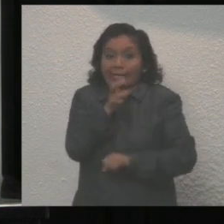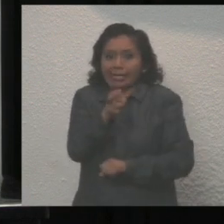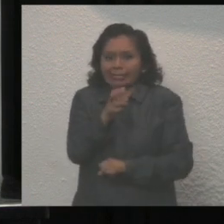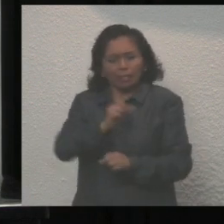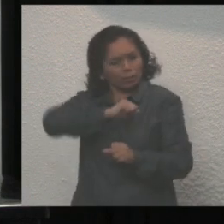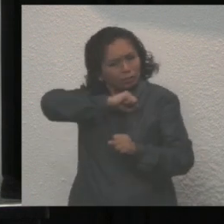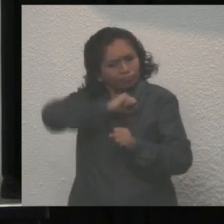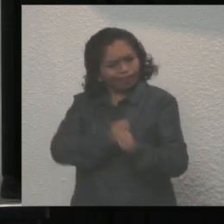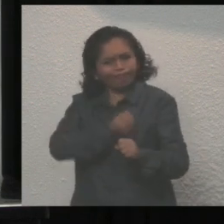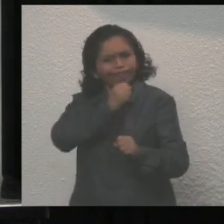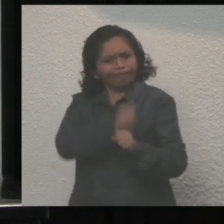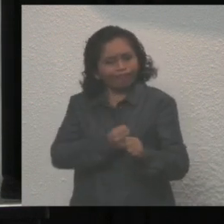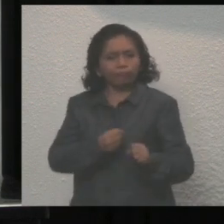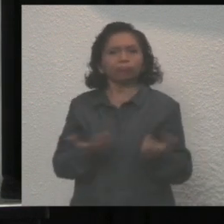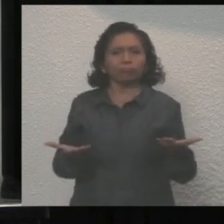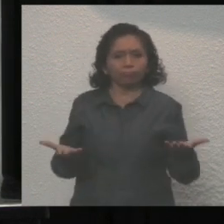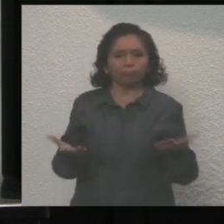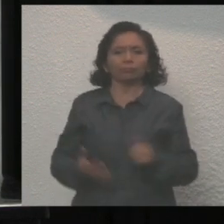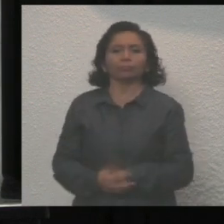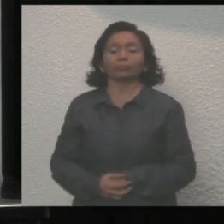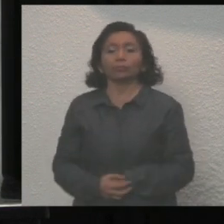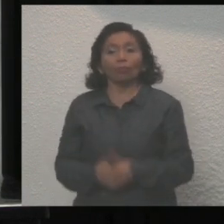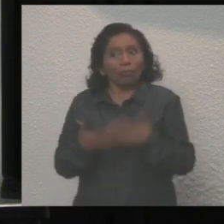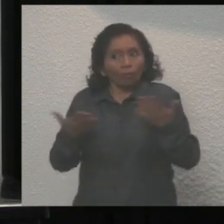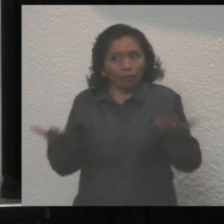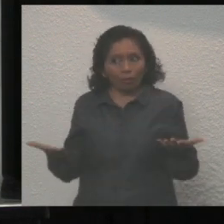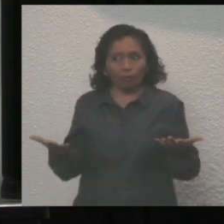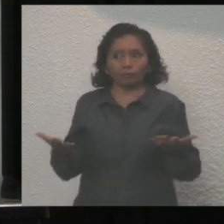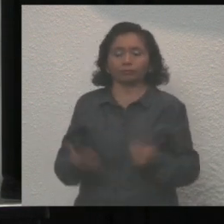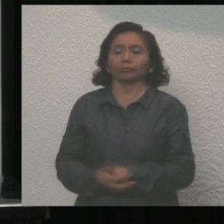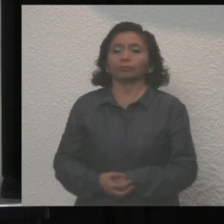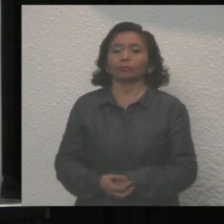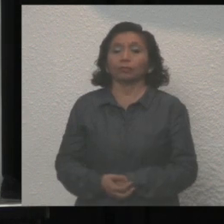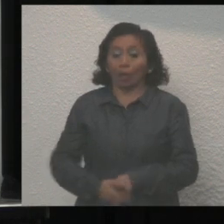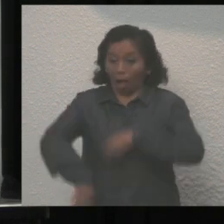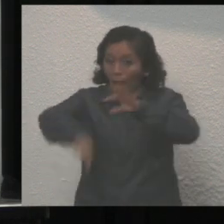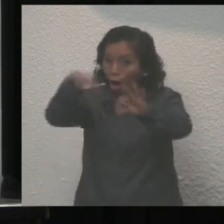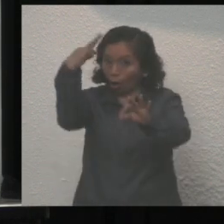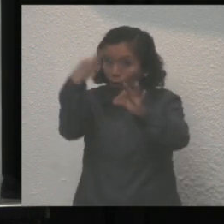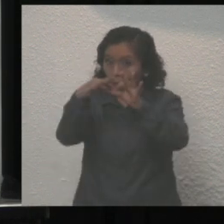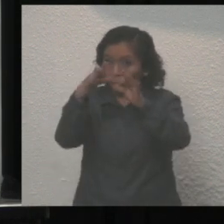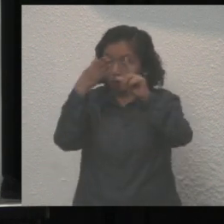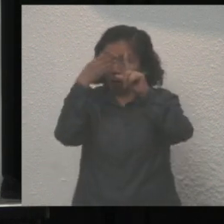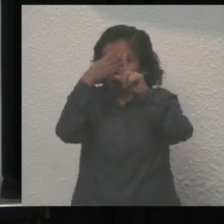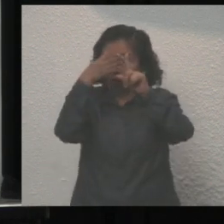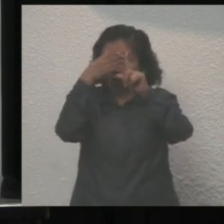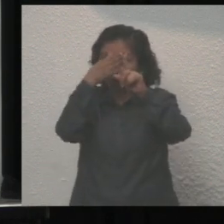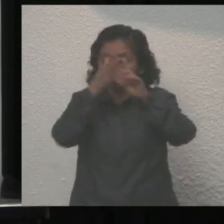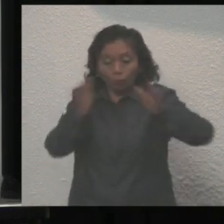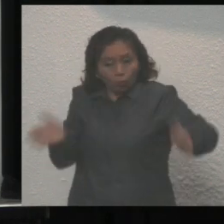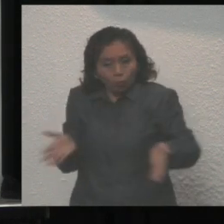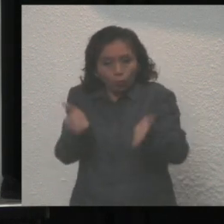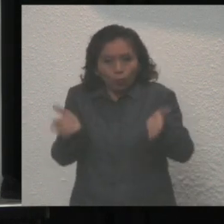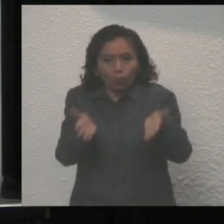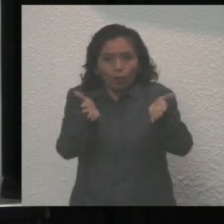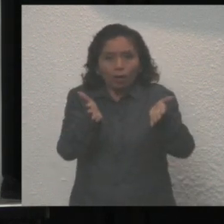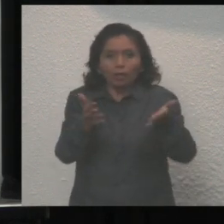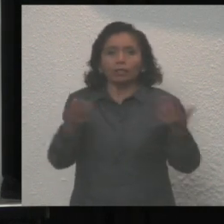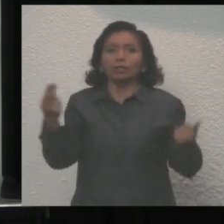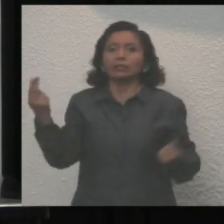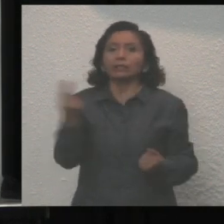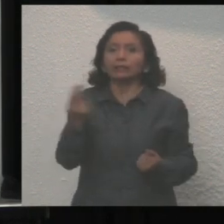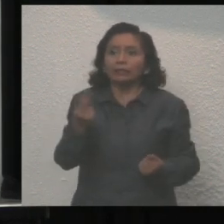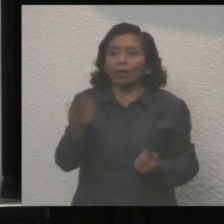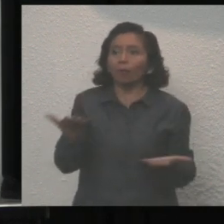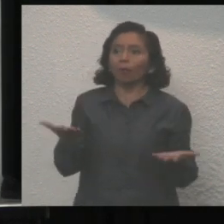exigiremos si es necesario. Claro está que para cumplir el objetivo de superación constante necesitamos de